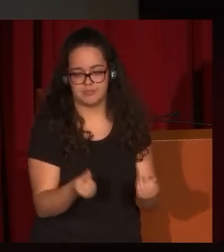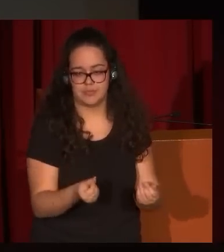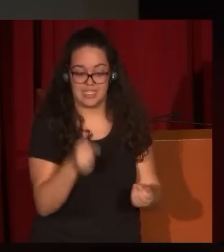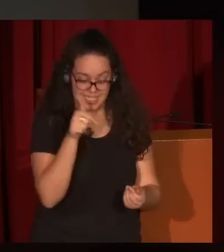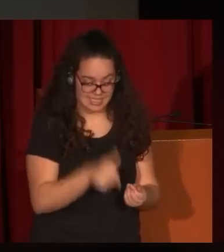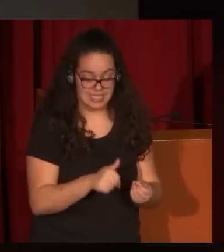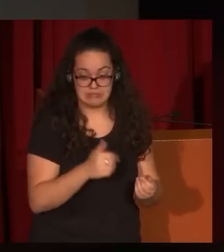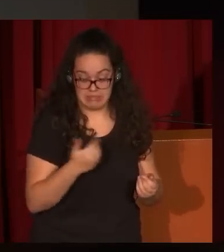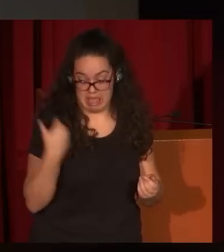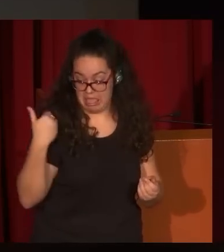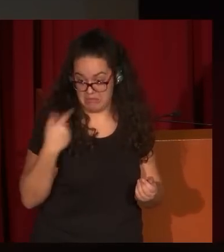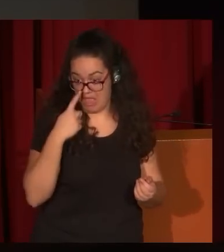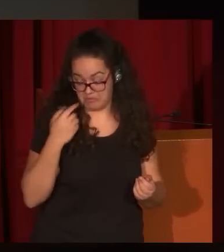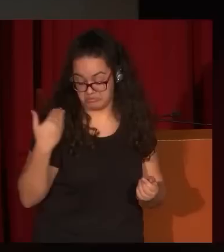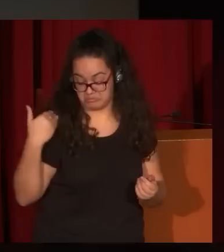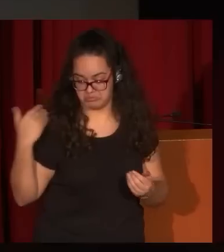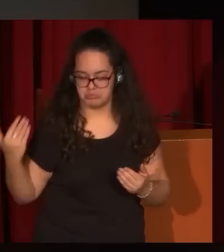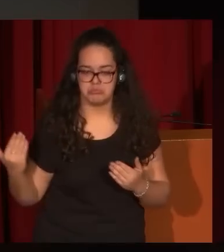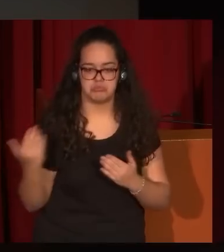aparecieron en el mercado hace unos años.